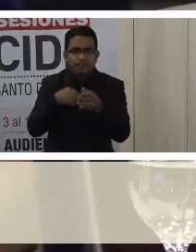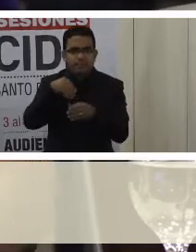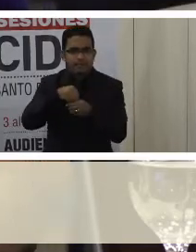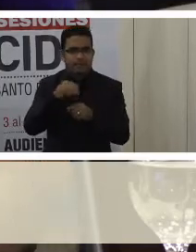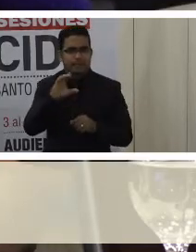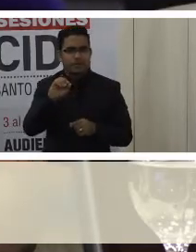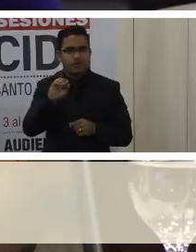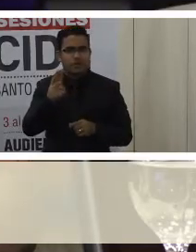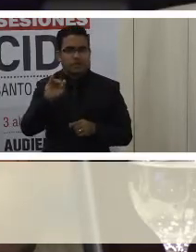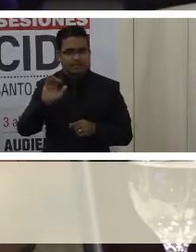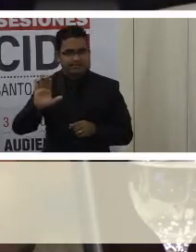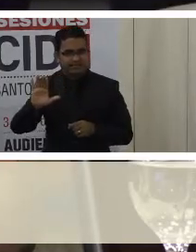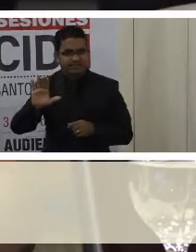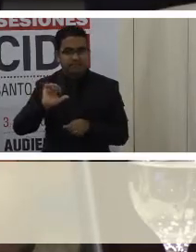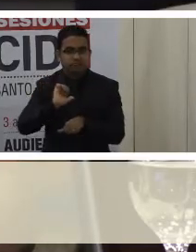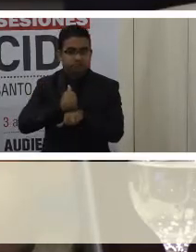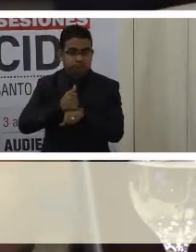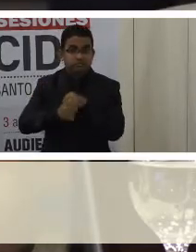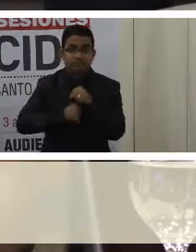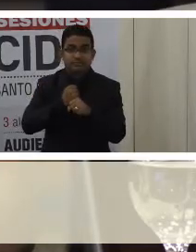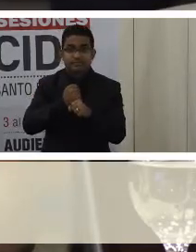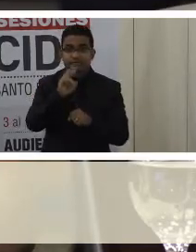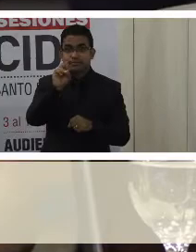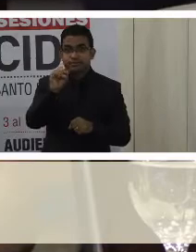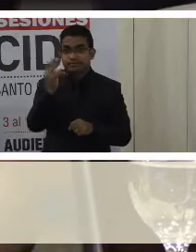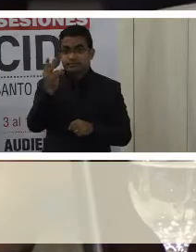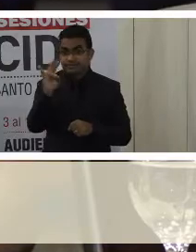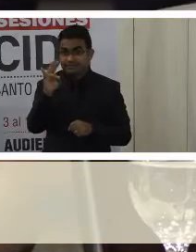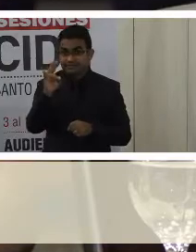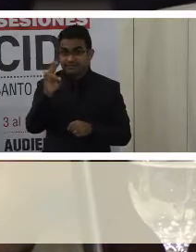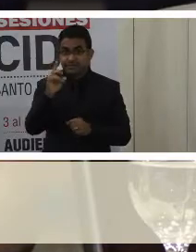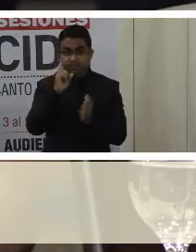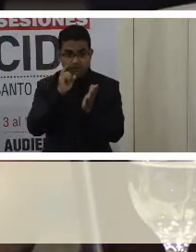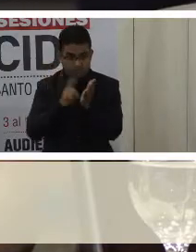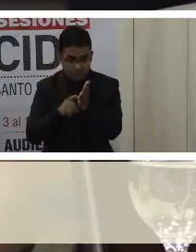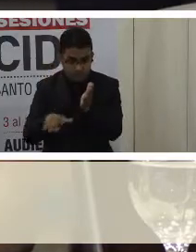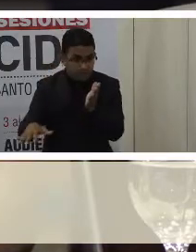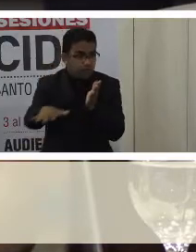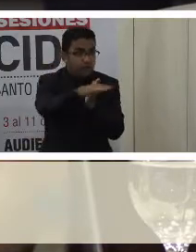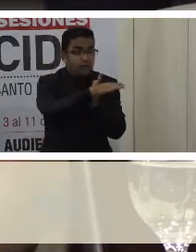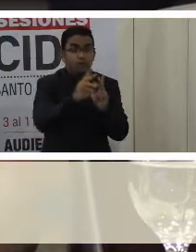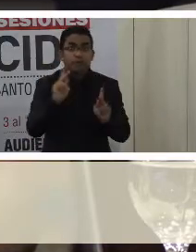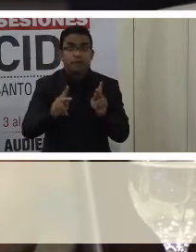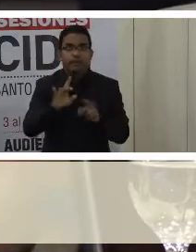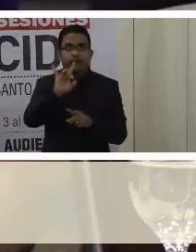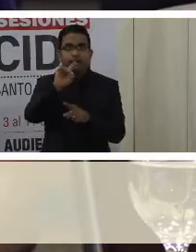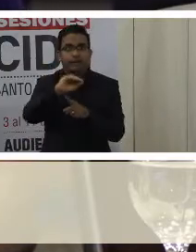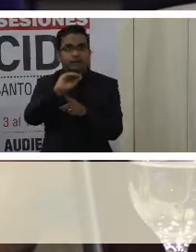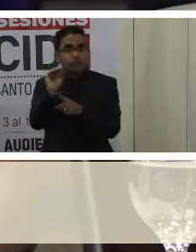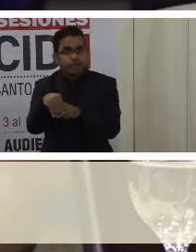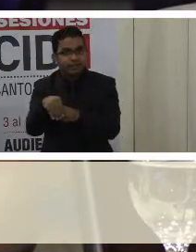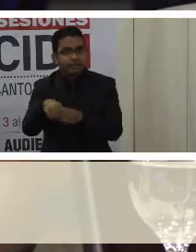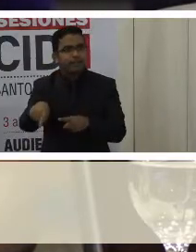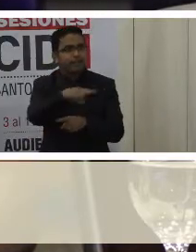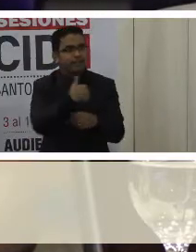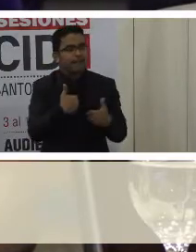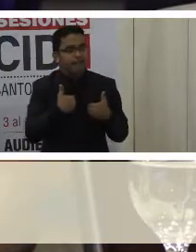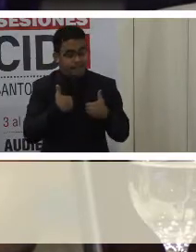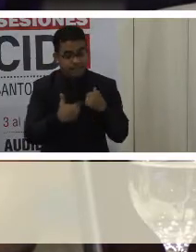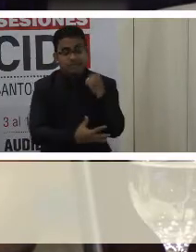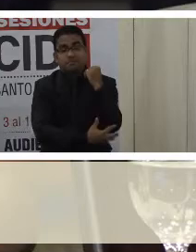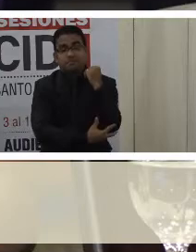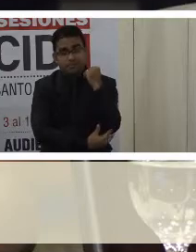estableció para el 2017 el 80% de la población se encuentra en situación de pobreza,